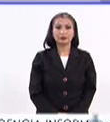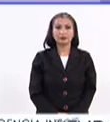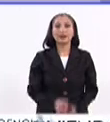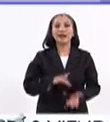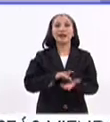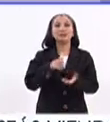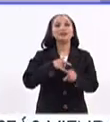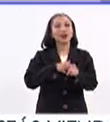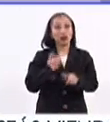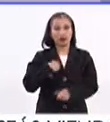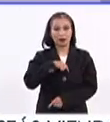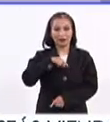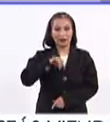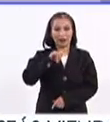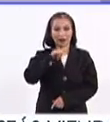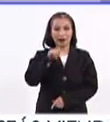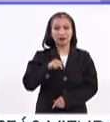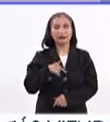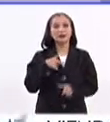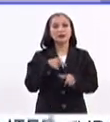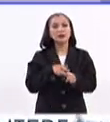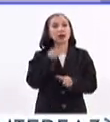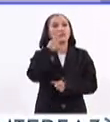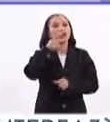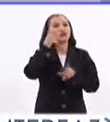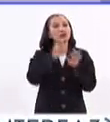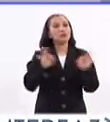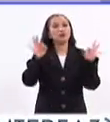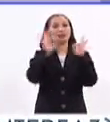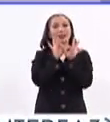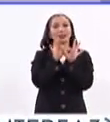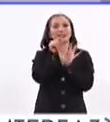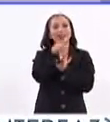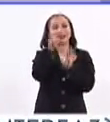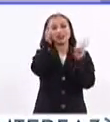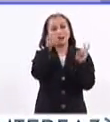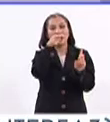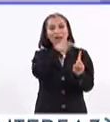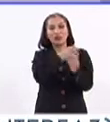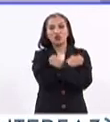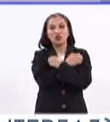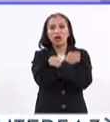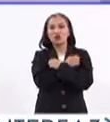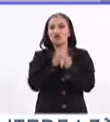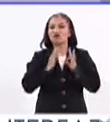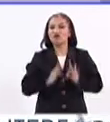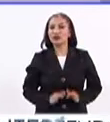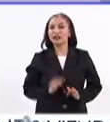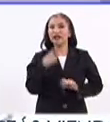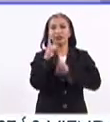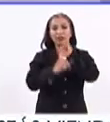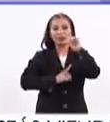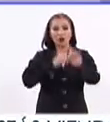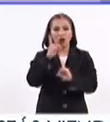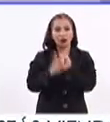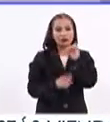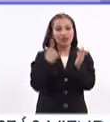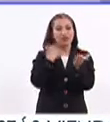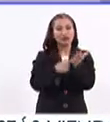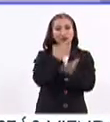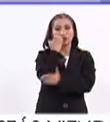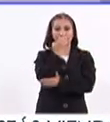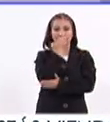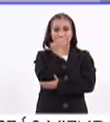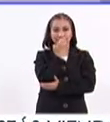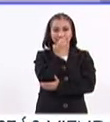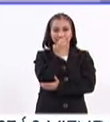Gracias por continuar con nosotros en Interface. Bueno, seguimos hablando de este importantísimo tema, la educación física y el deporte dentro de